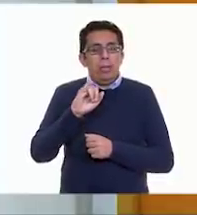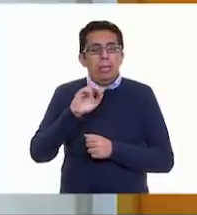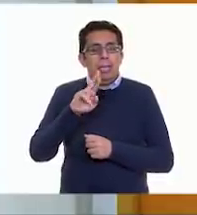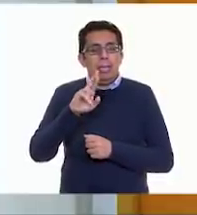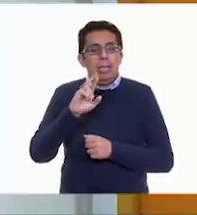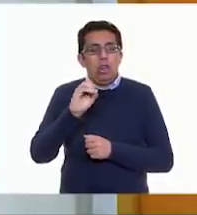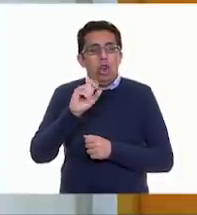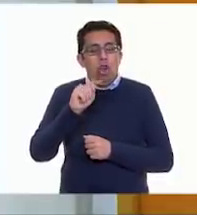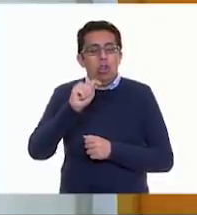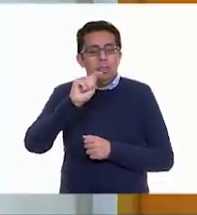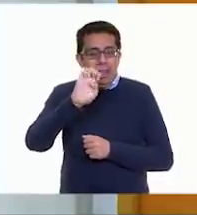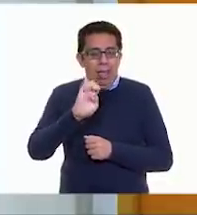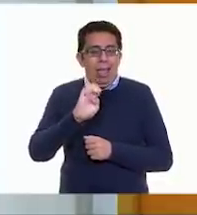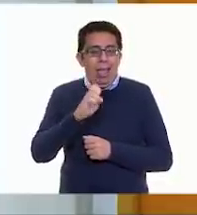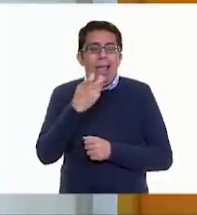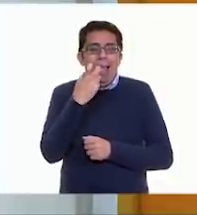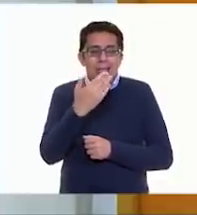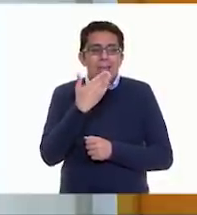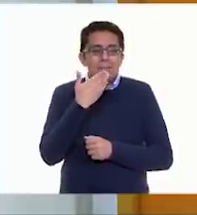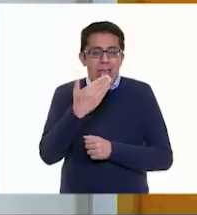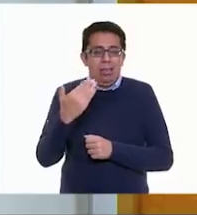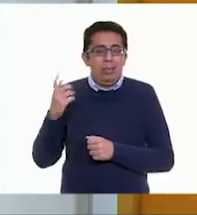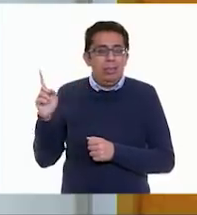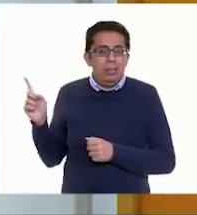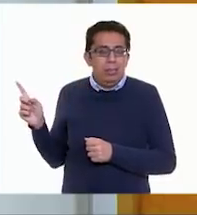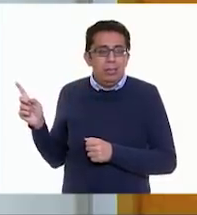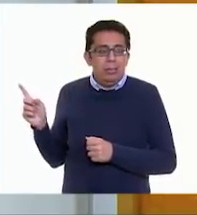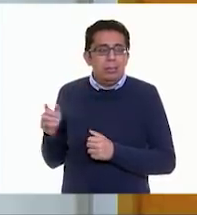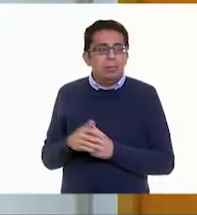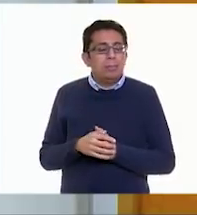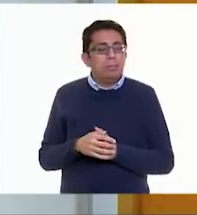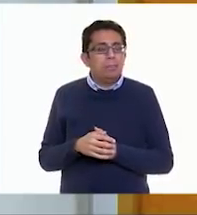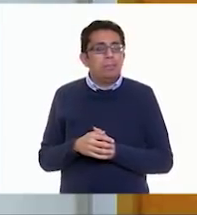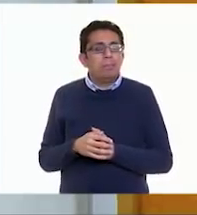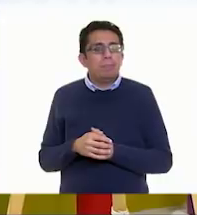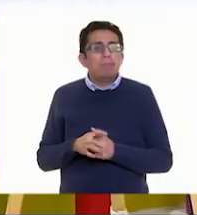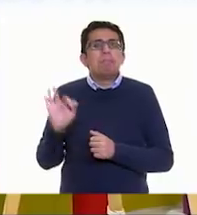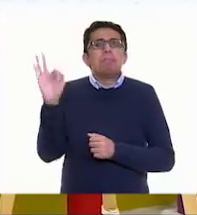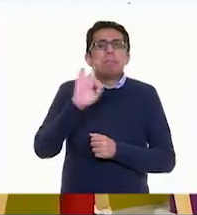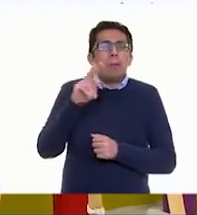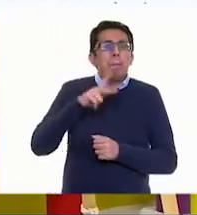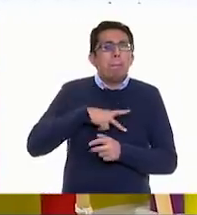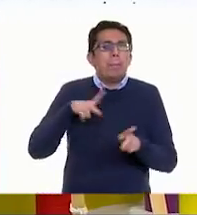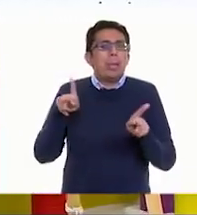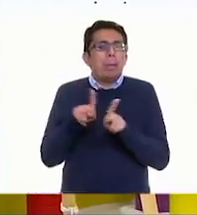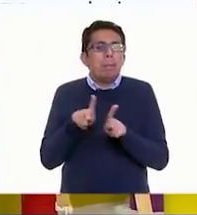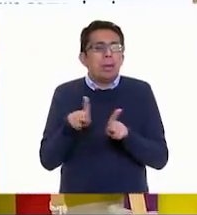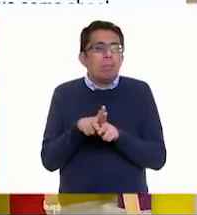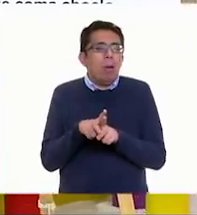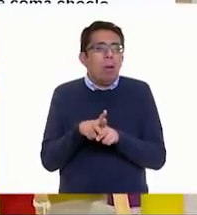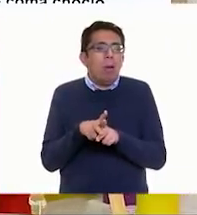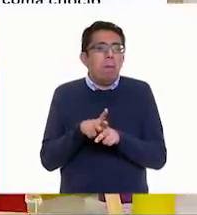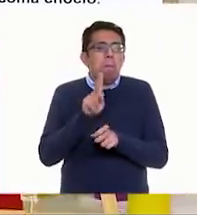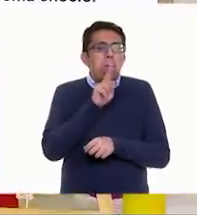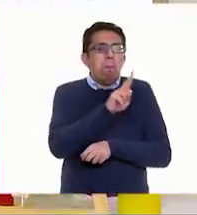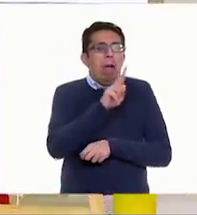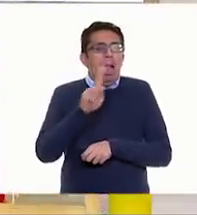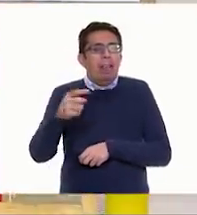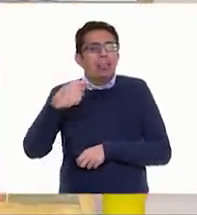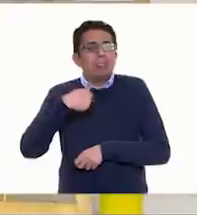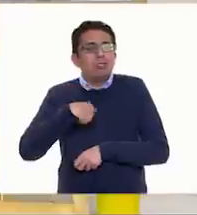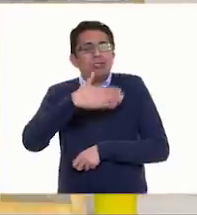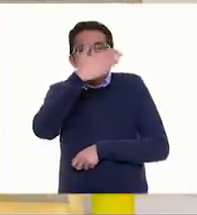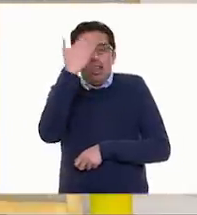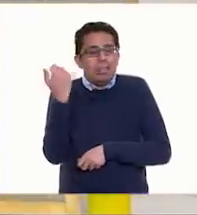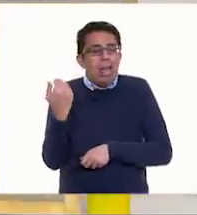V, virote. Aquí está. Bueno, es que puede ser que a mi primo también le pase lo que a mí no sepa cómo se